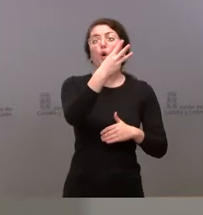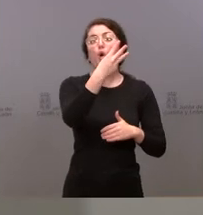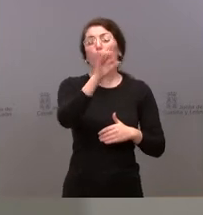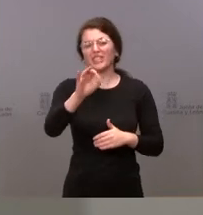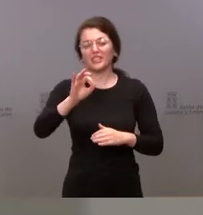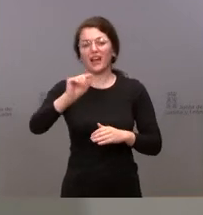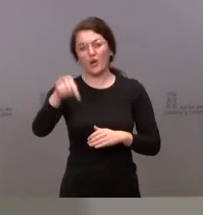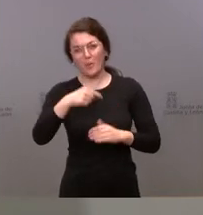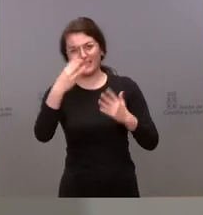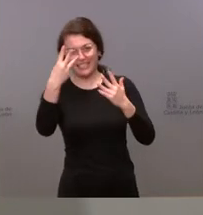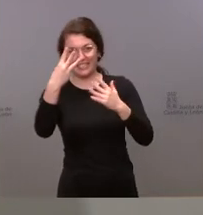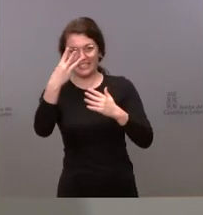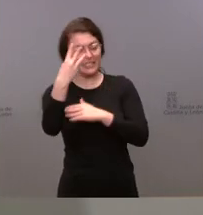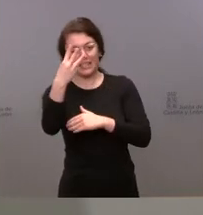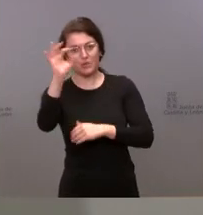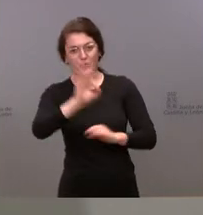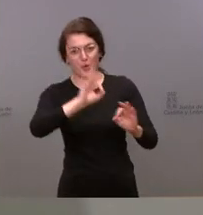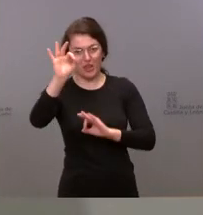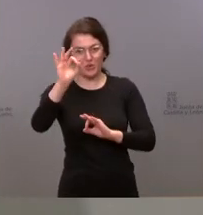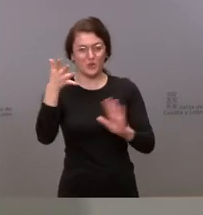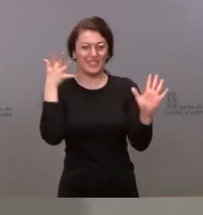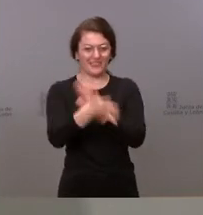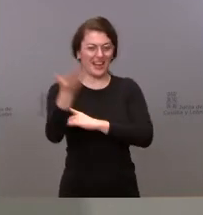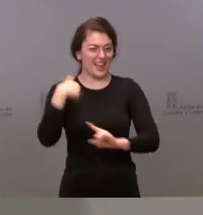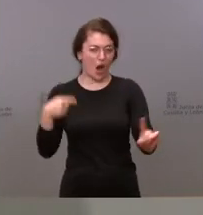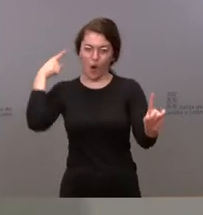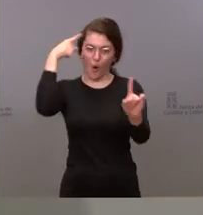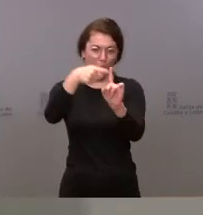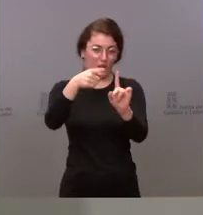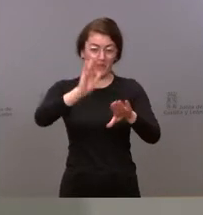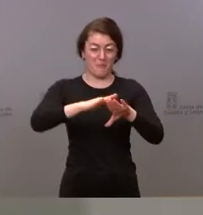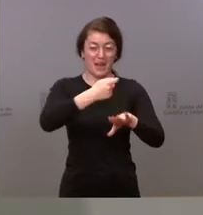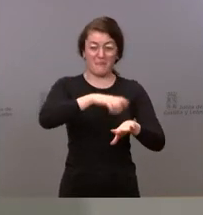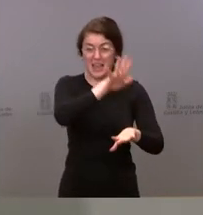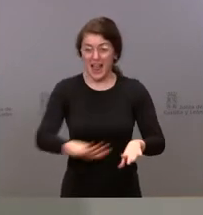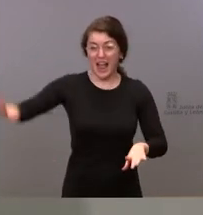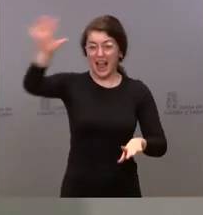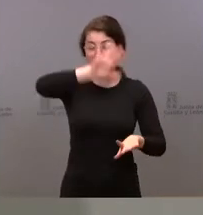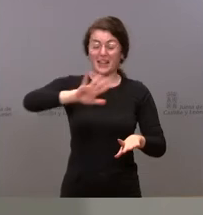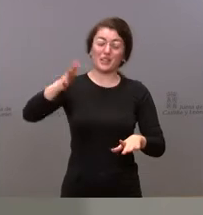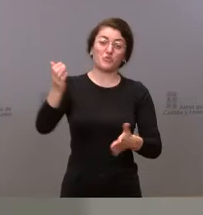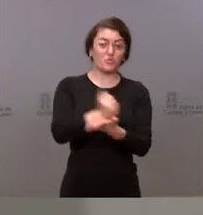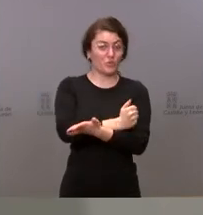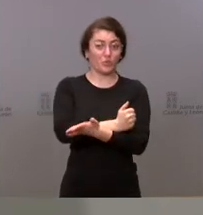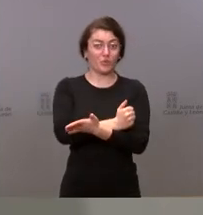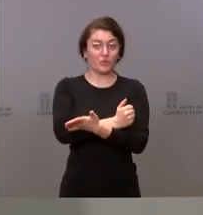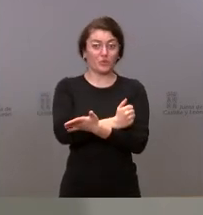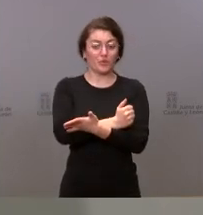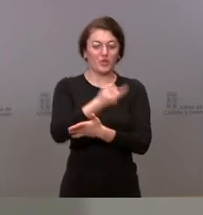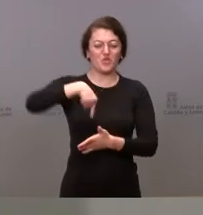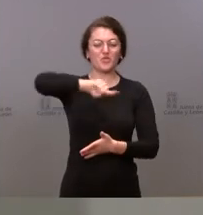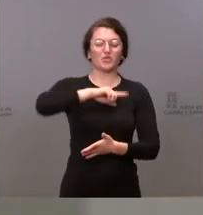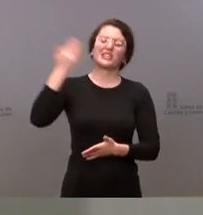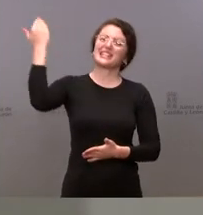% lo que significa que este objetivo planteado para toda España del 80% a final de este año el 39 de diciembre